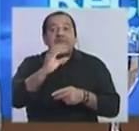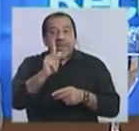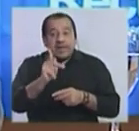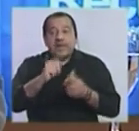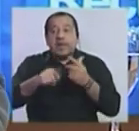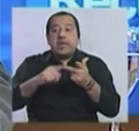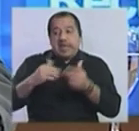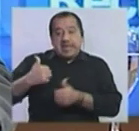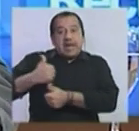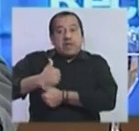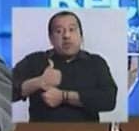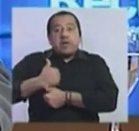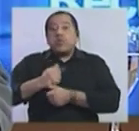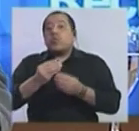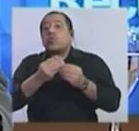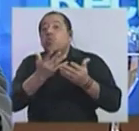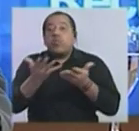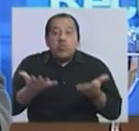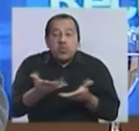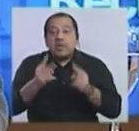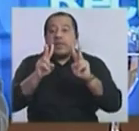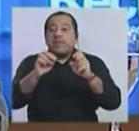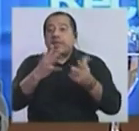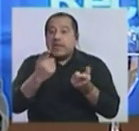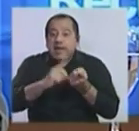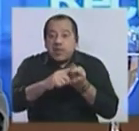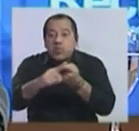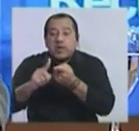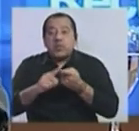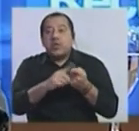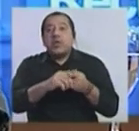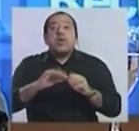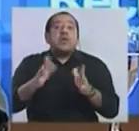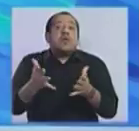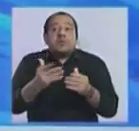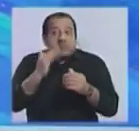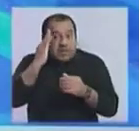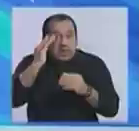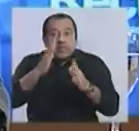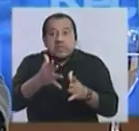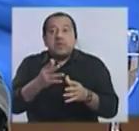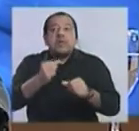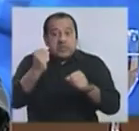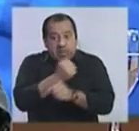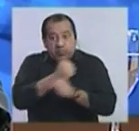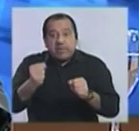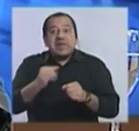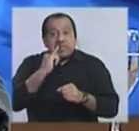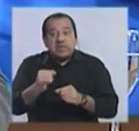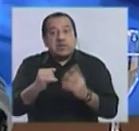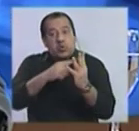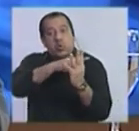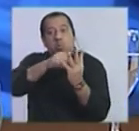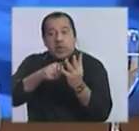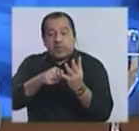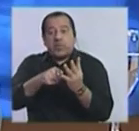Abierto, cómo va a ser la mecánica y si en algún momento es una coalición donde se juntan todos, ¿no?